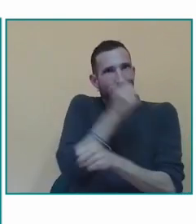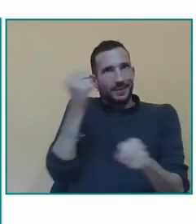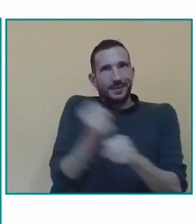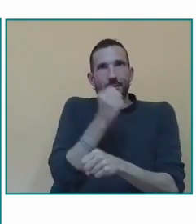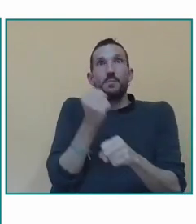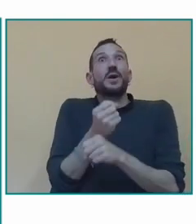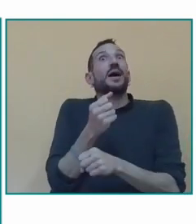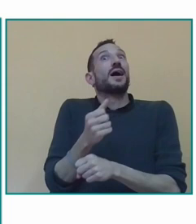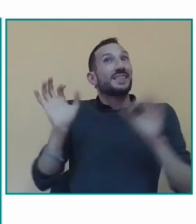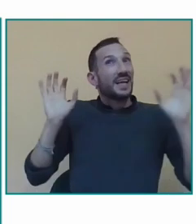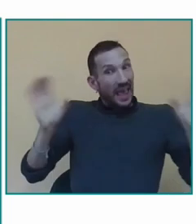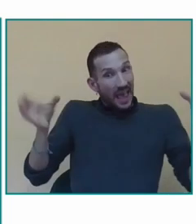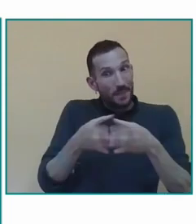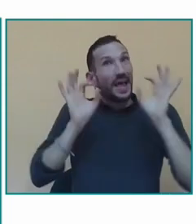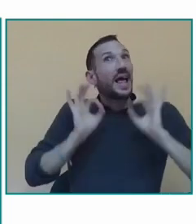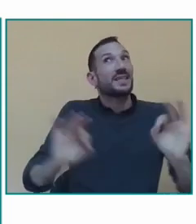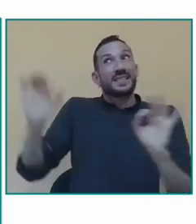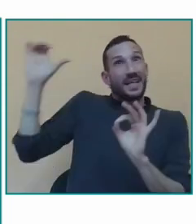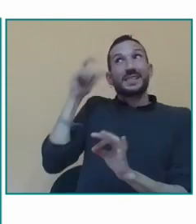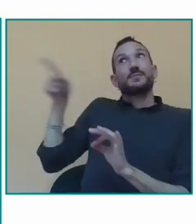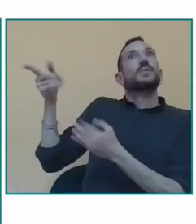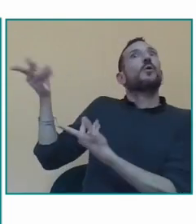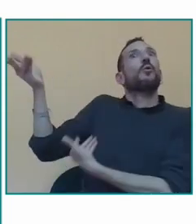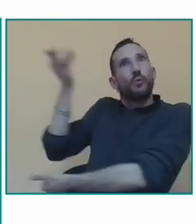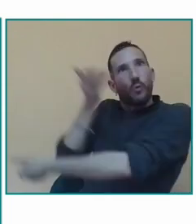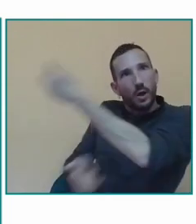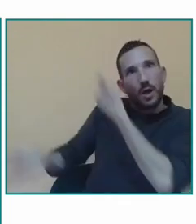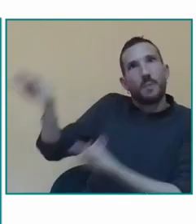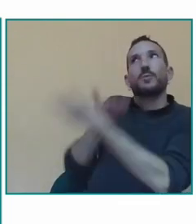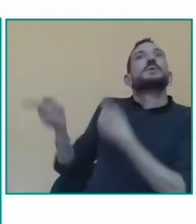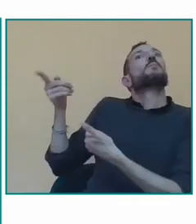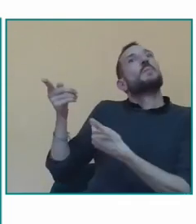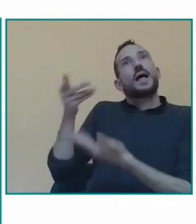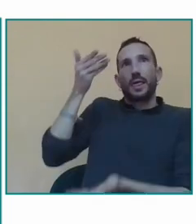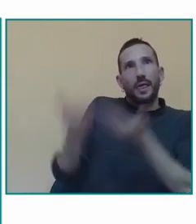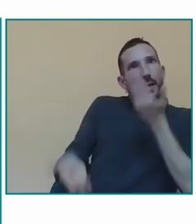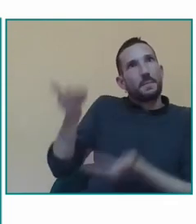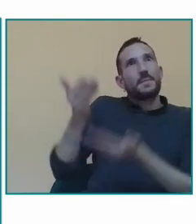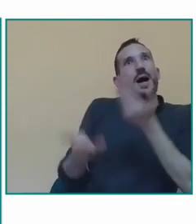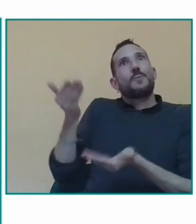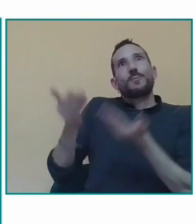trabajemos todos en equipo este trabajo en equipo con el equipo